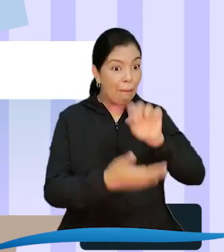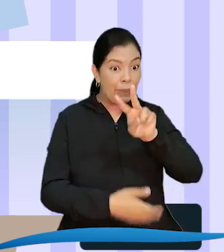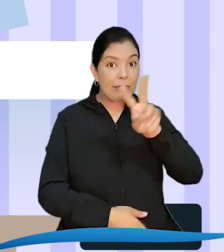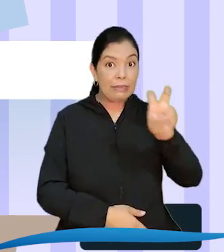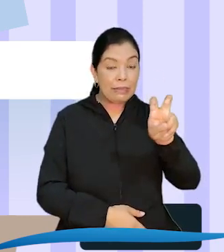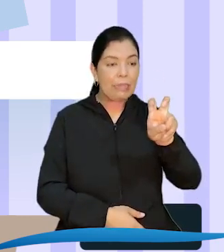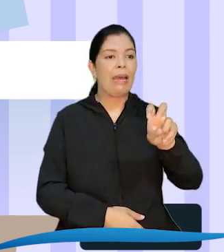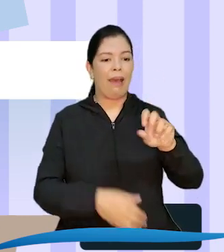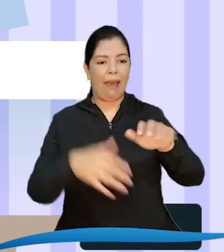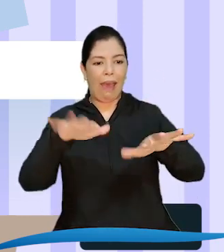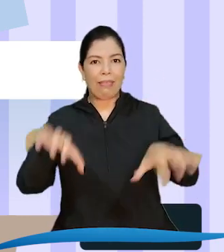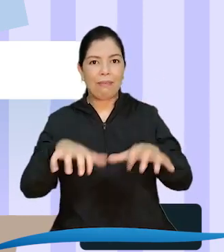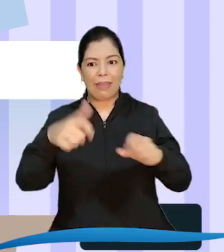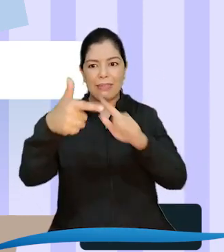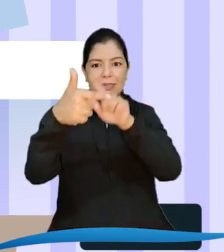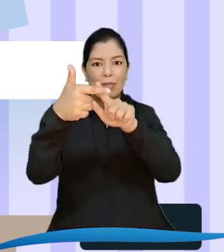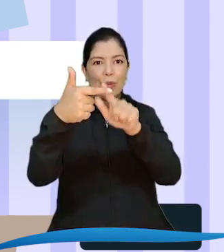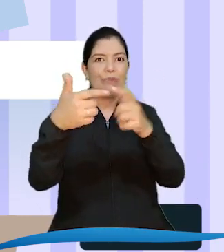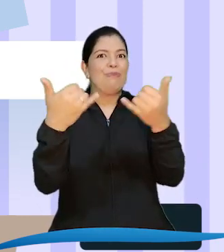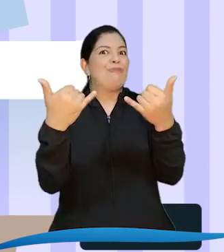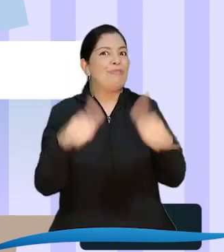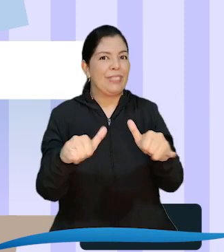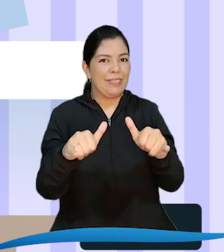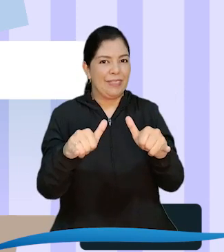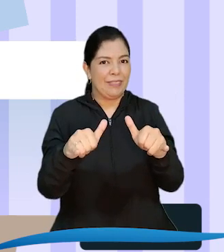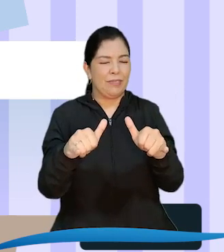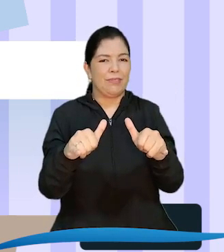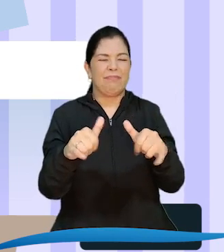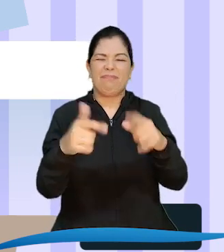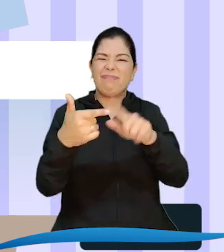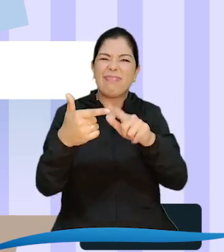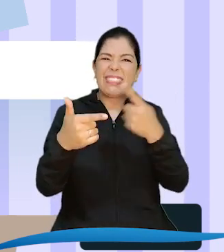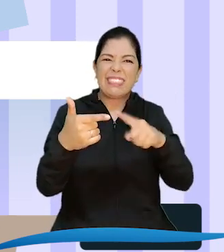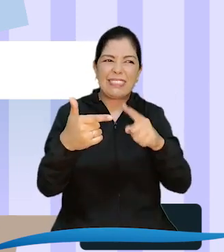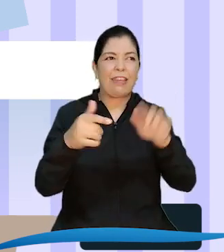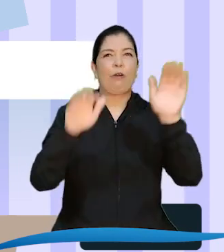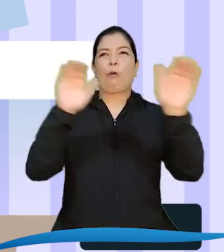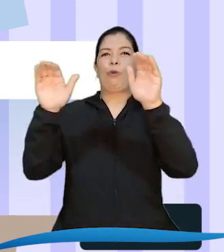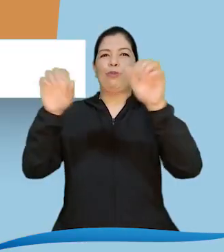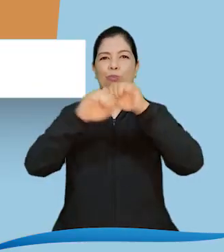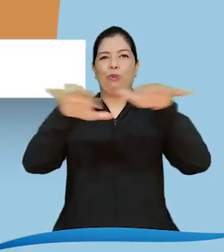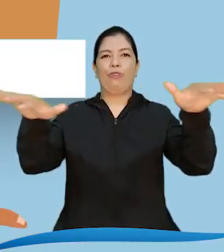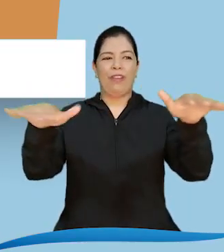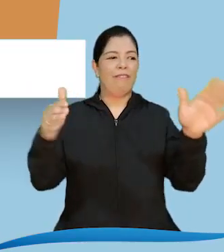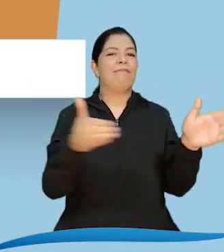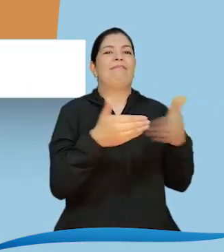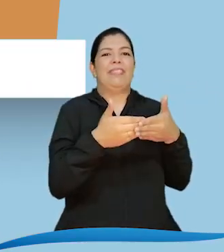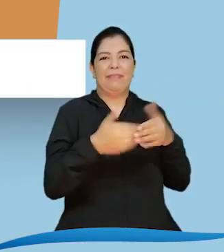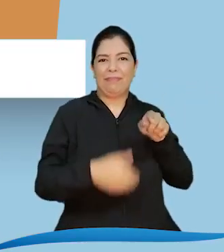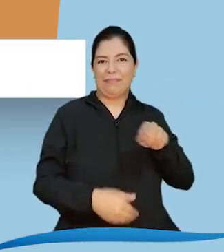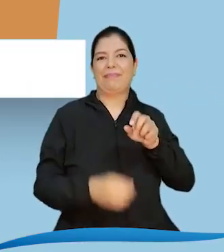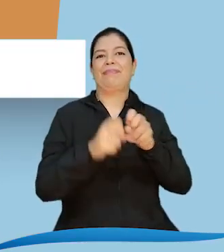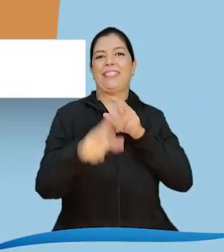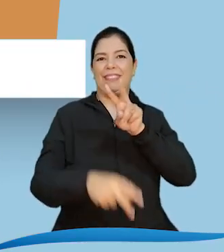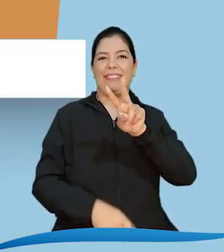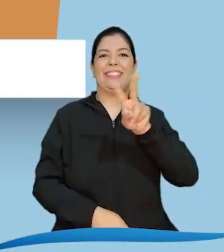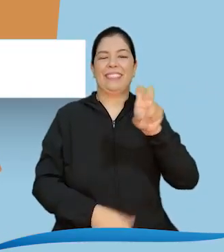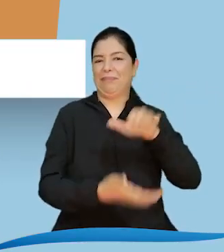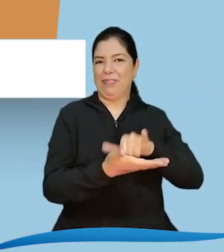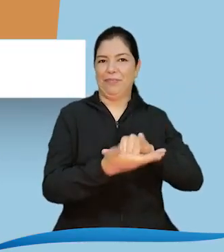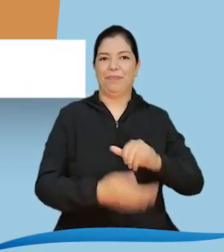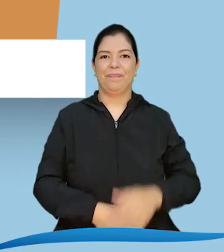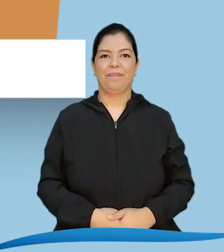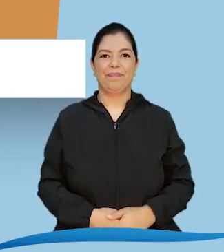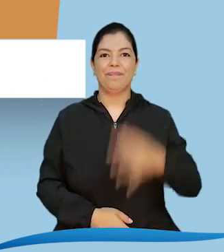cierre de la segunda actividad, es decir, de la realización de la convocatoria pública Así mismo es, yo les